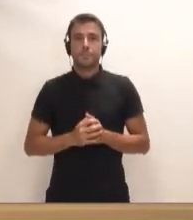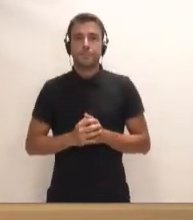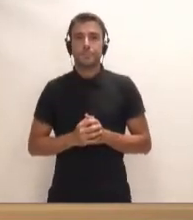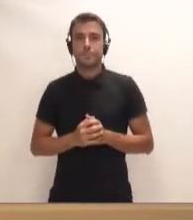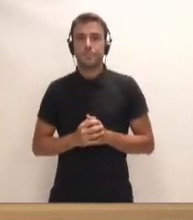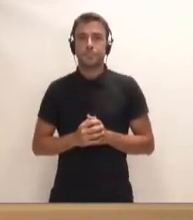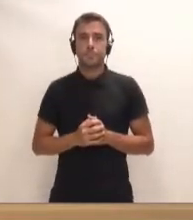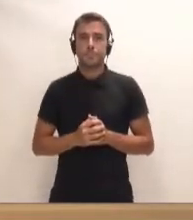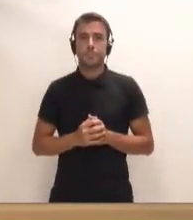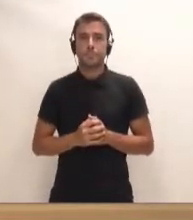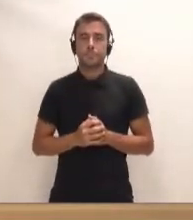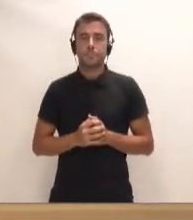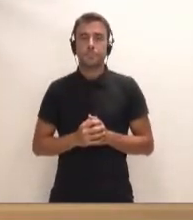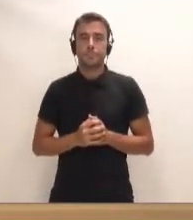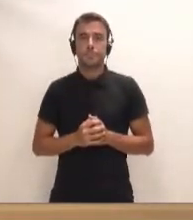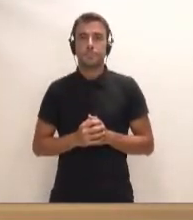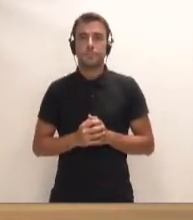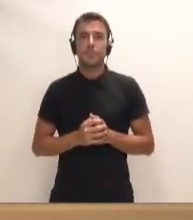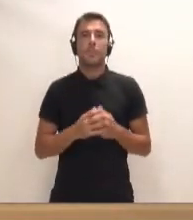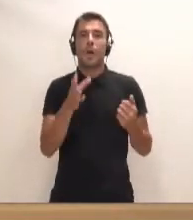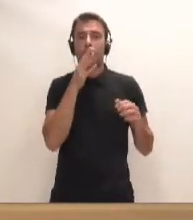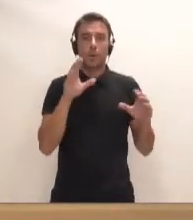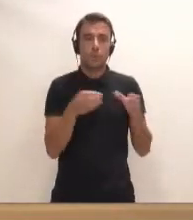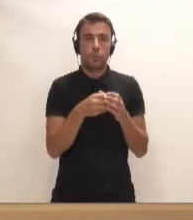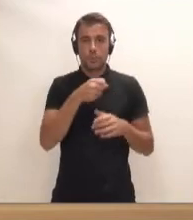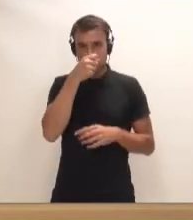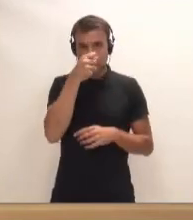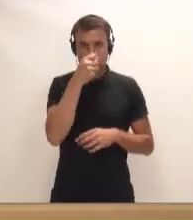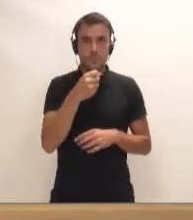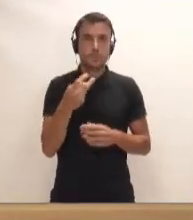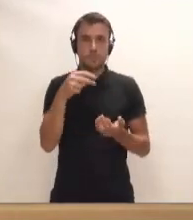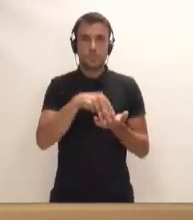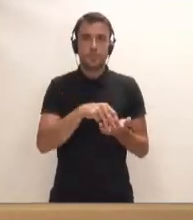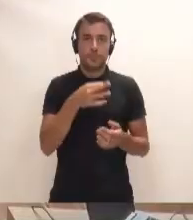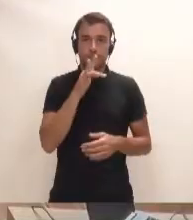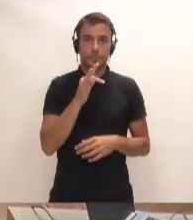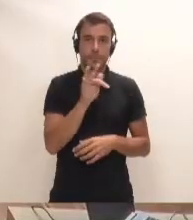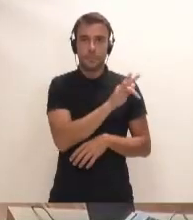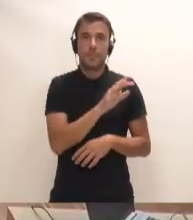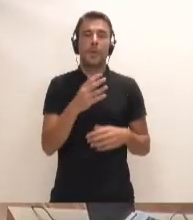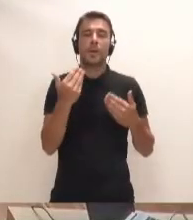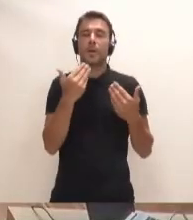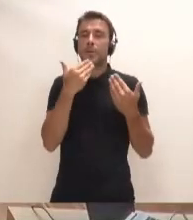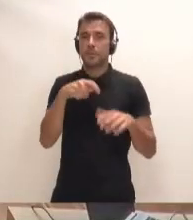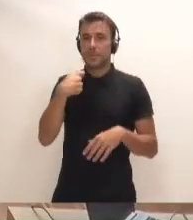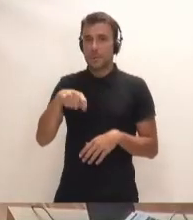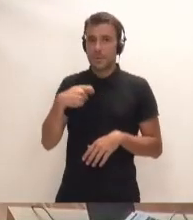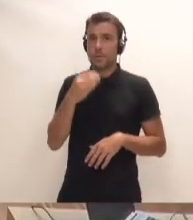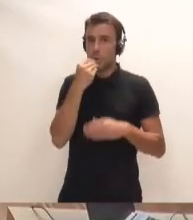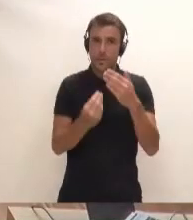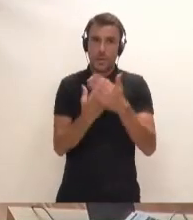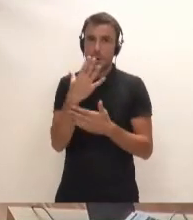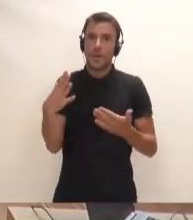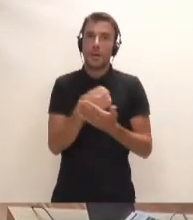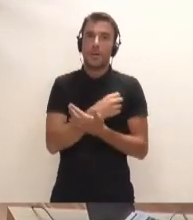Continuamos. Tiene la palabra el Grupo Socialista. Sí, gracias, presidente. Buenos días a todos y a todas.